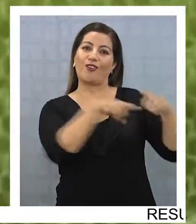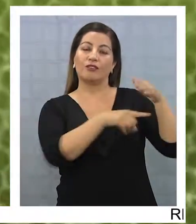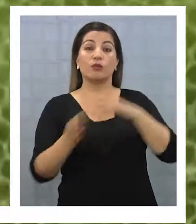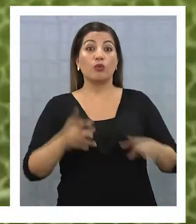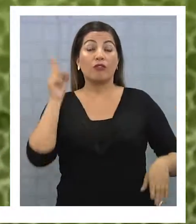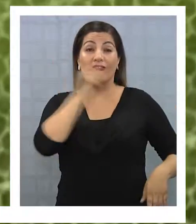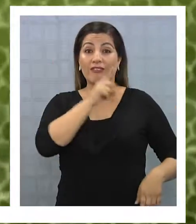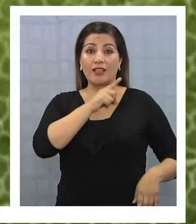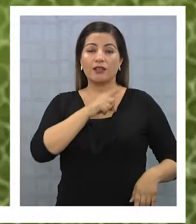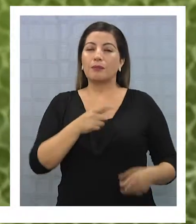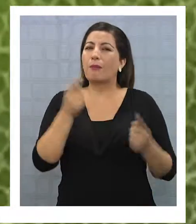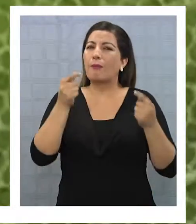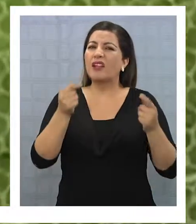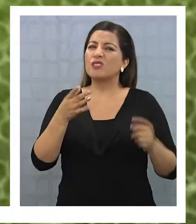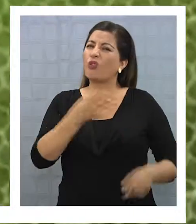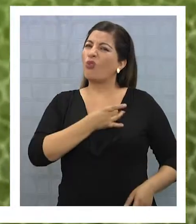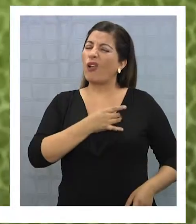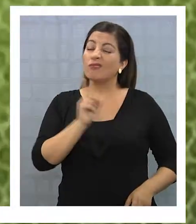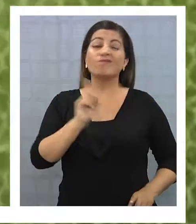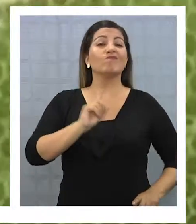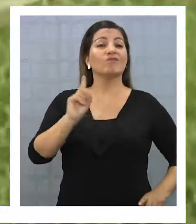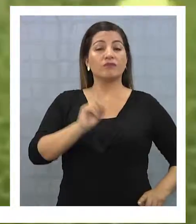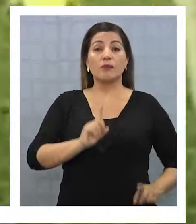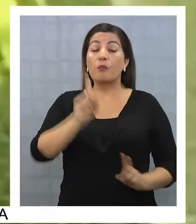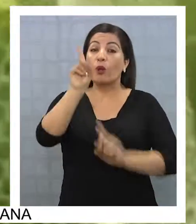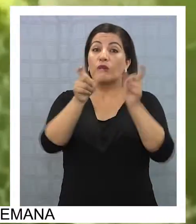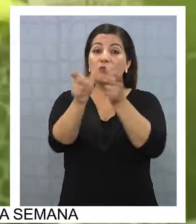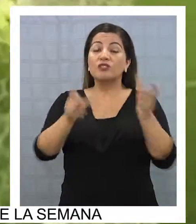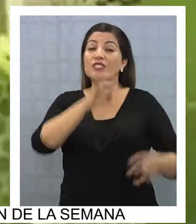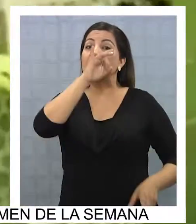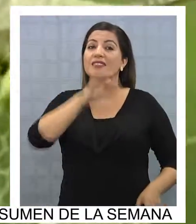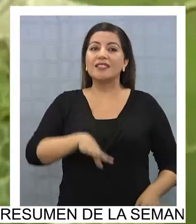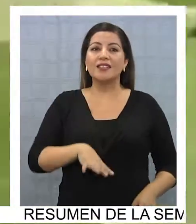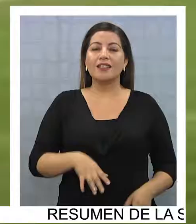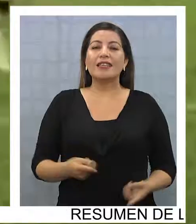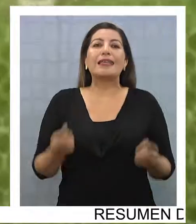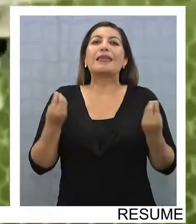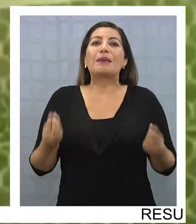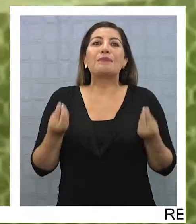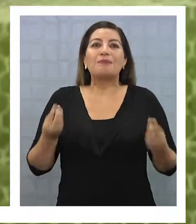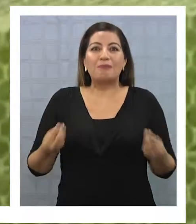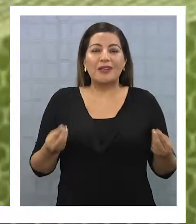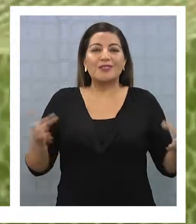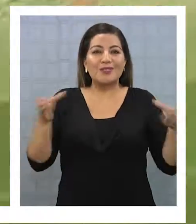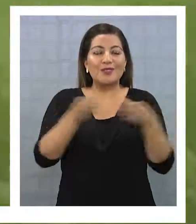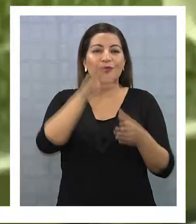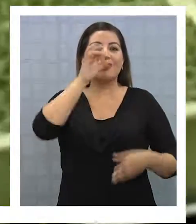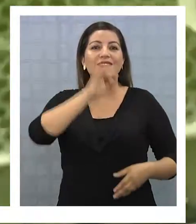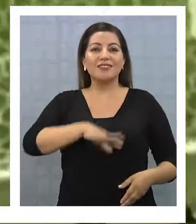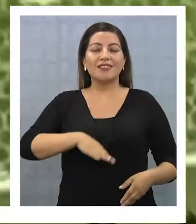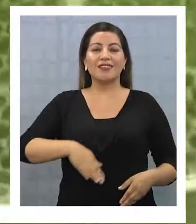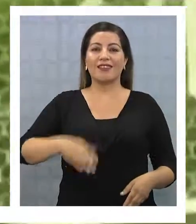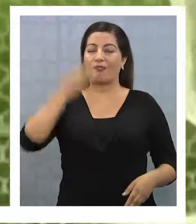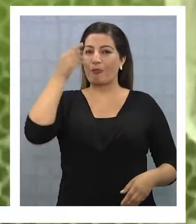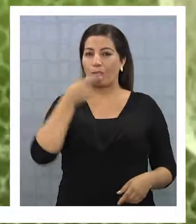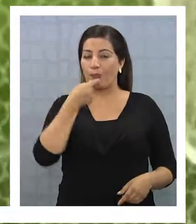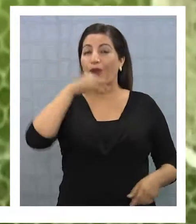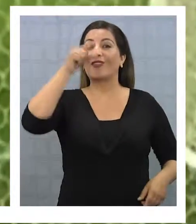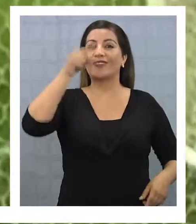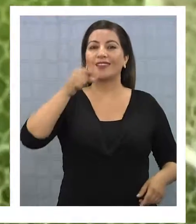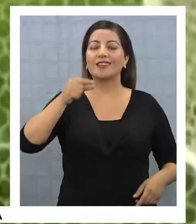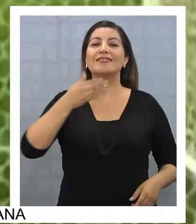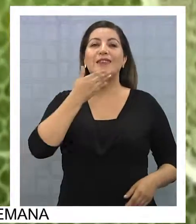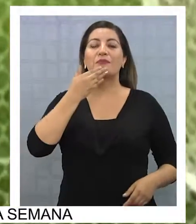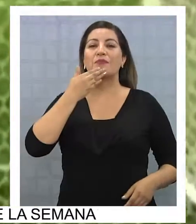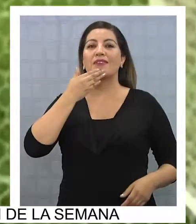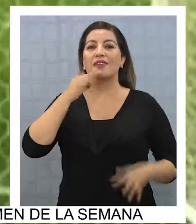Una final que al parecer no dolió mucho, pero que dejó a los chilenos con ganas de ver qué sucederá con la selección de cara a las clasificatorias